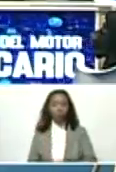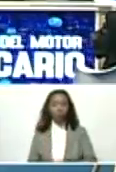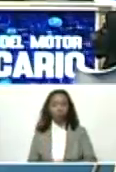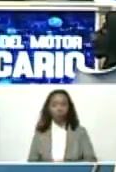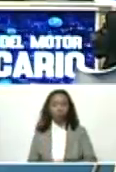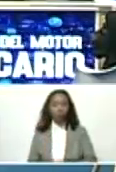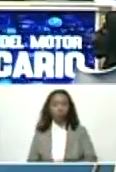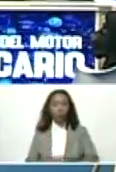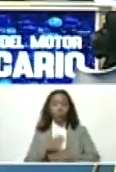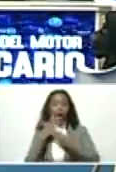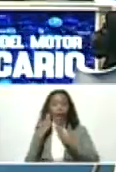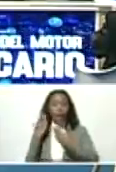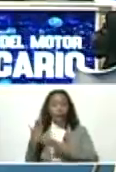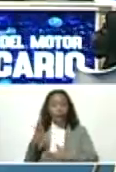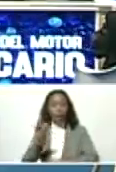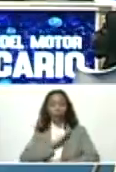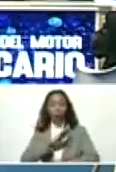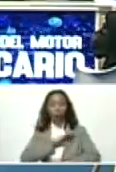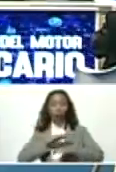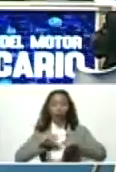que es la tierra nuestra